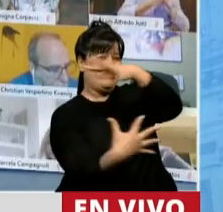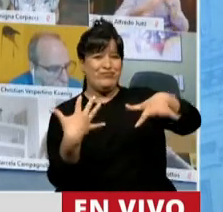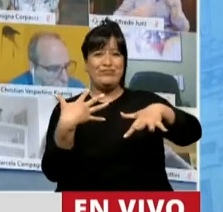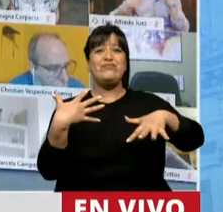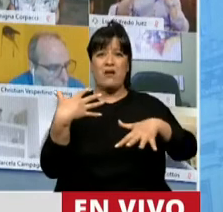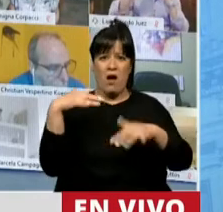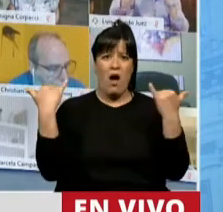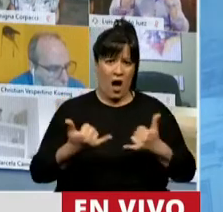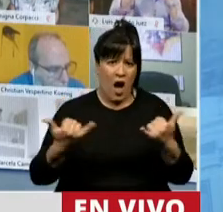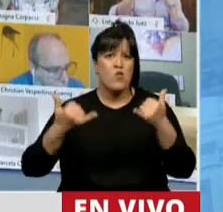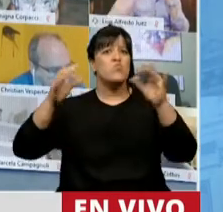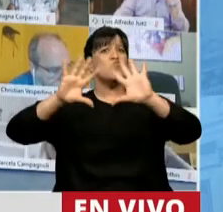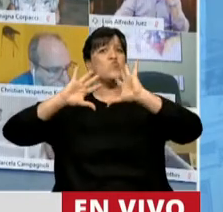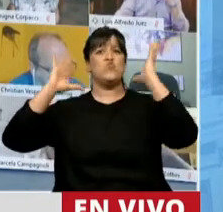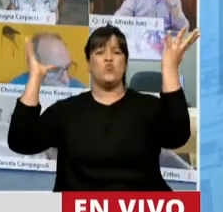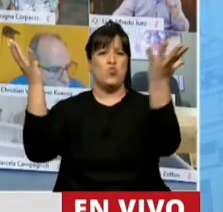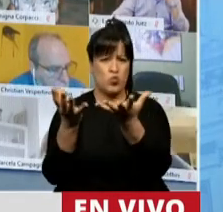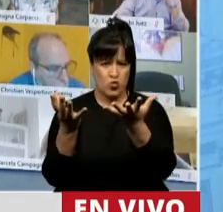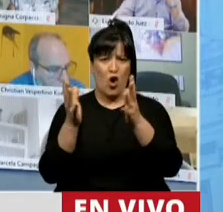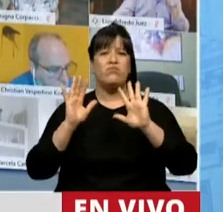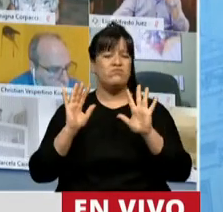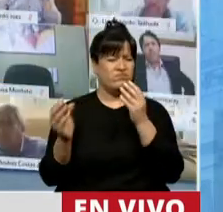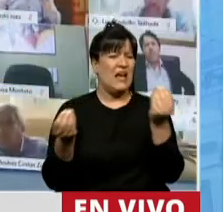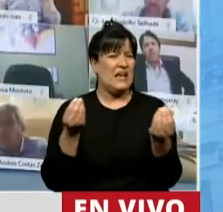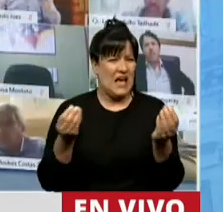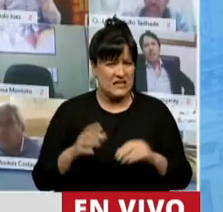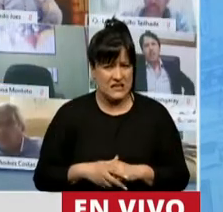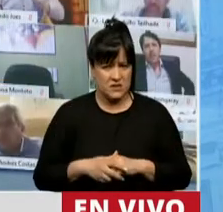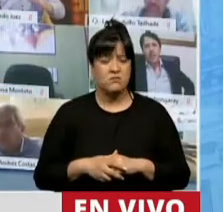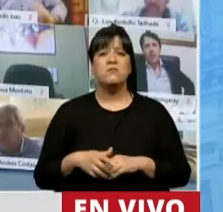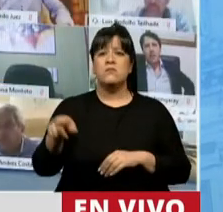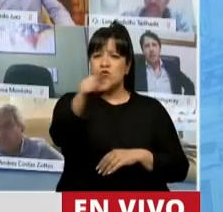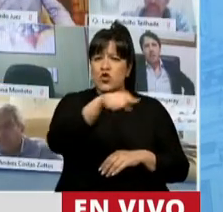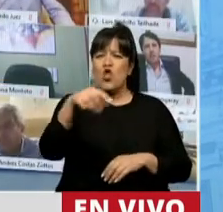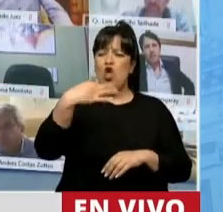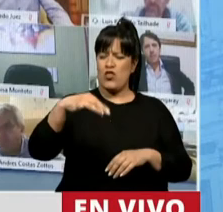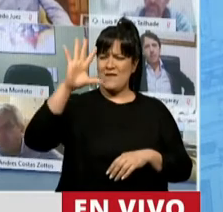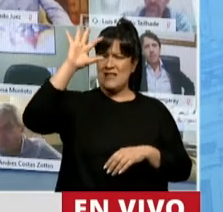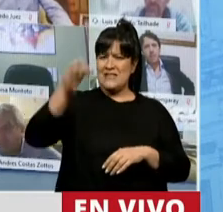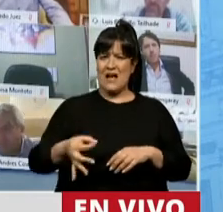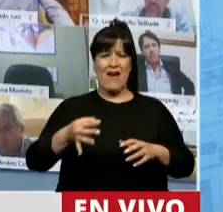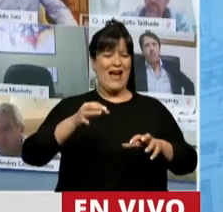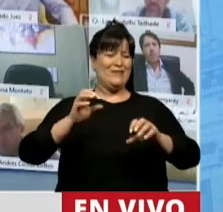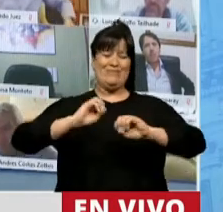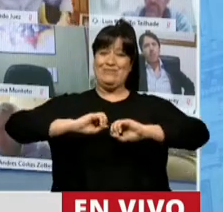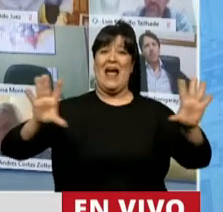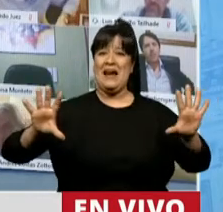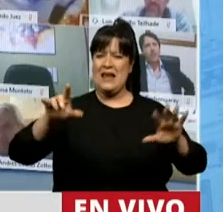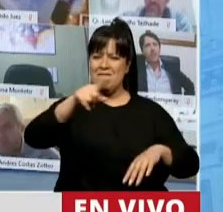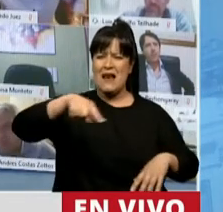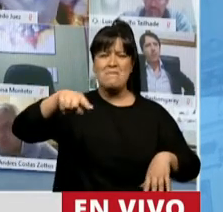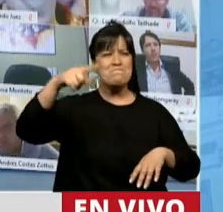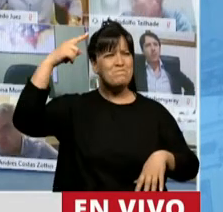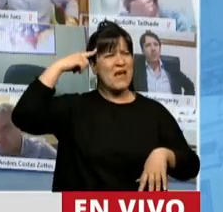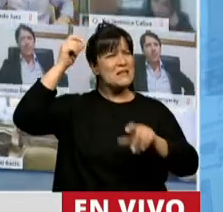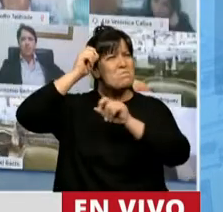visualizadas en el mundo de los ambientalistas y dimensionemos las catástrofes que les voy a mencionar.